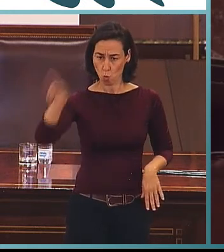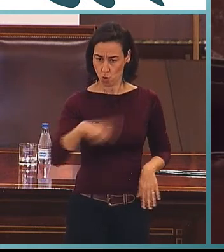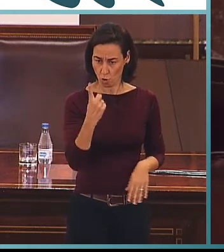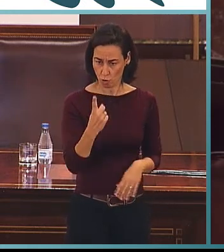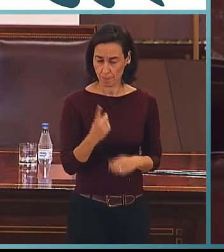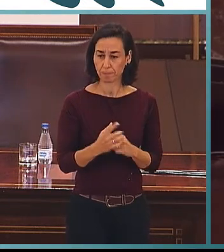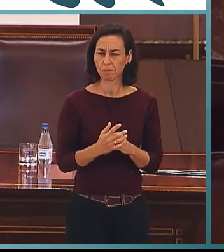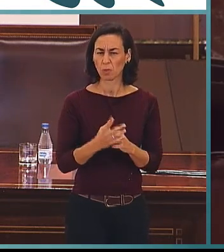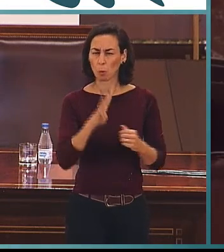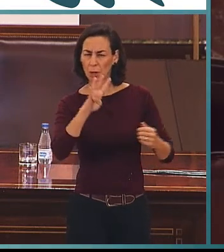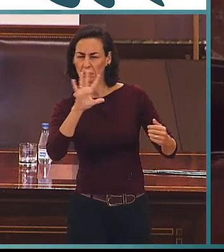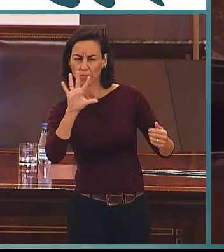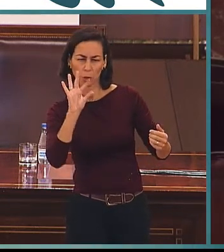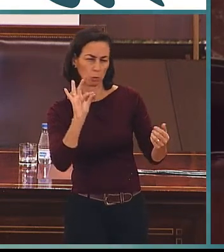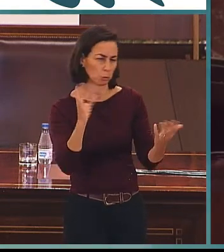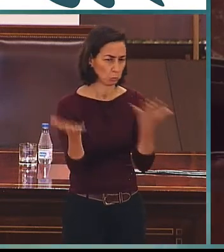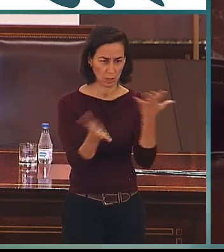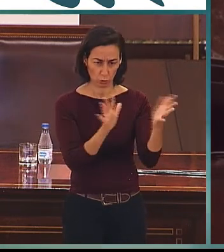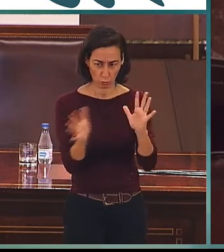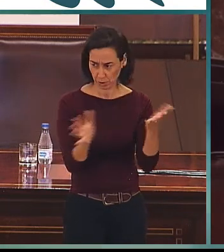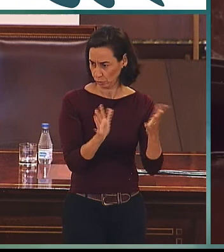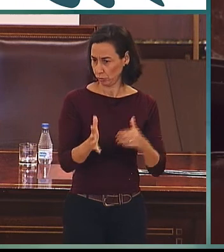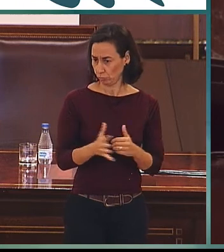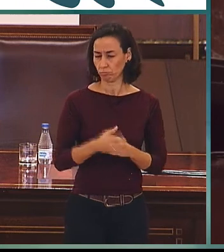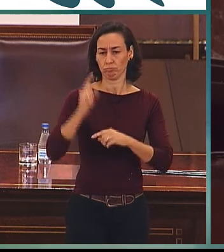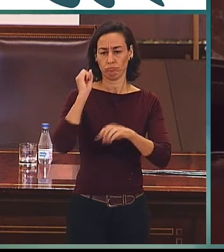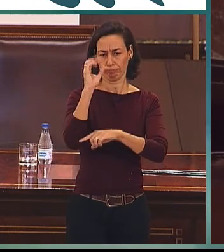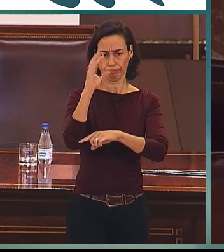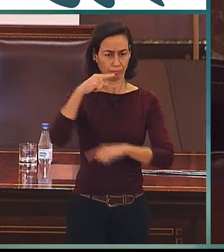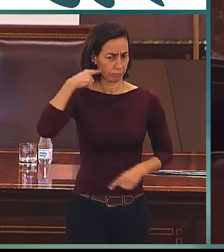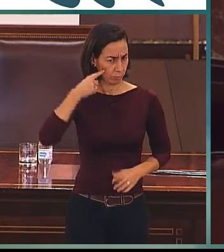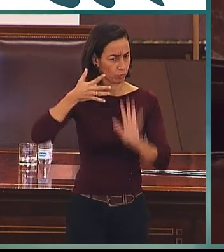a 45 minutos más o menos, la intervención de Emilio,